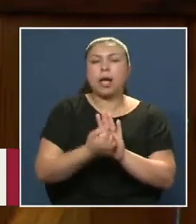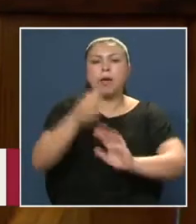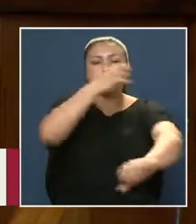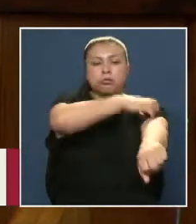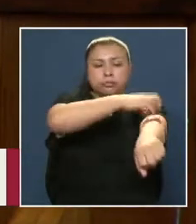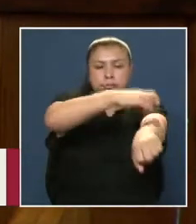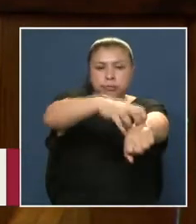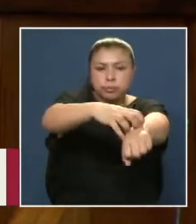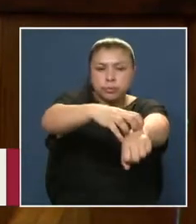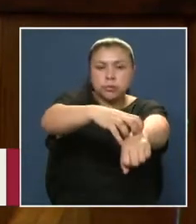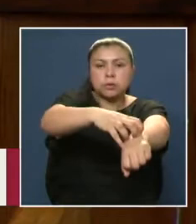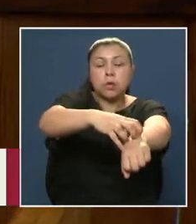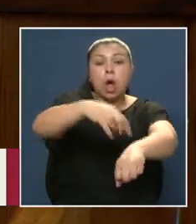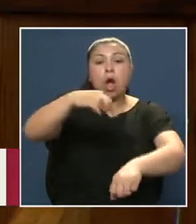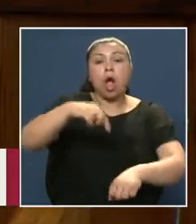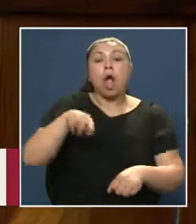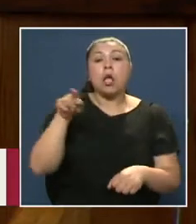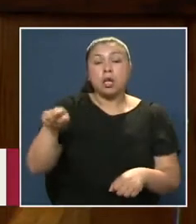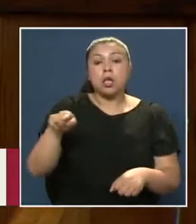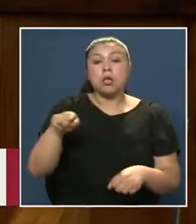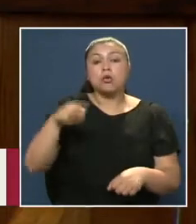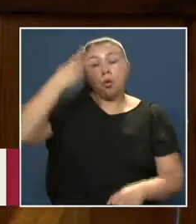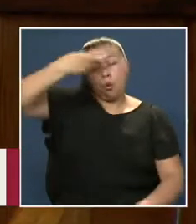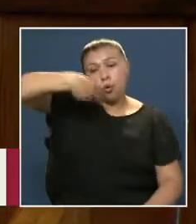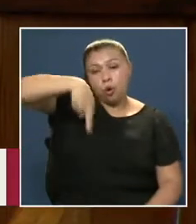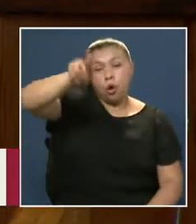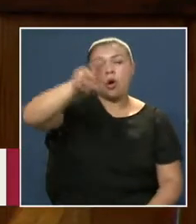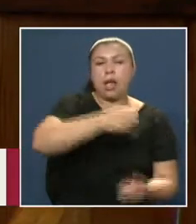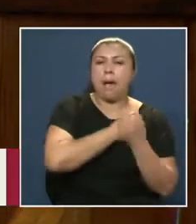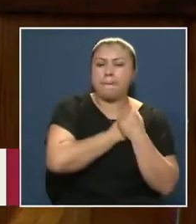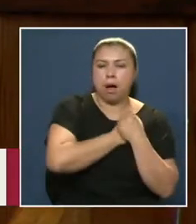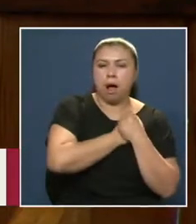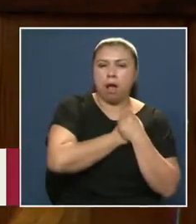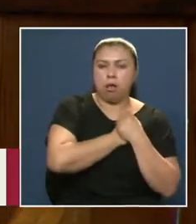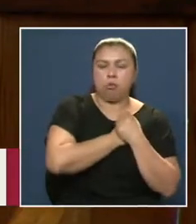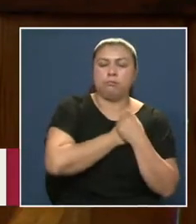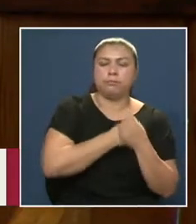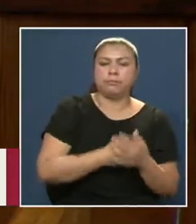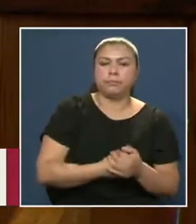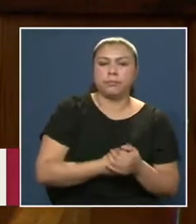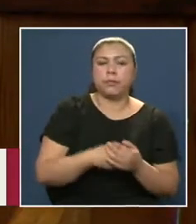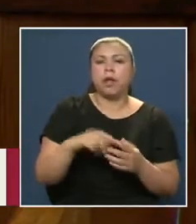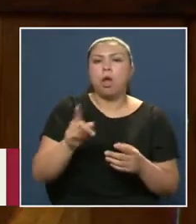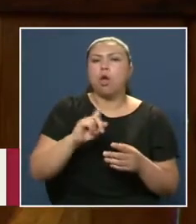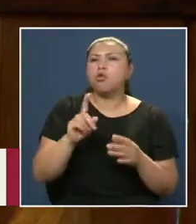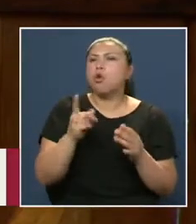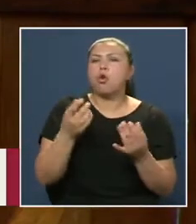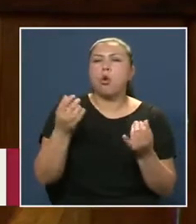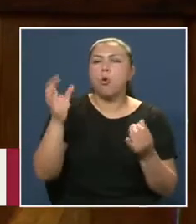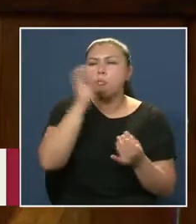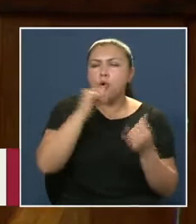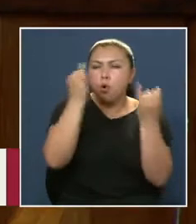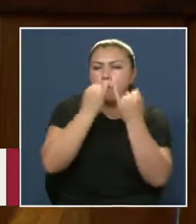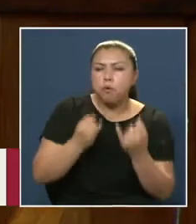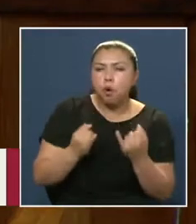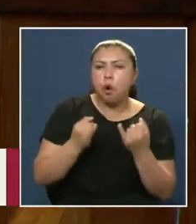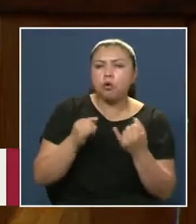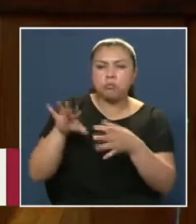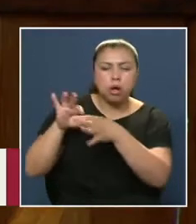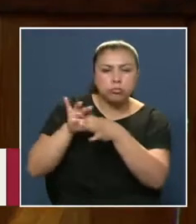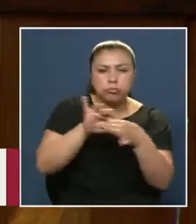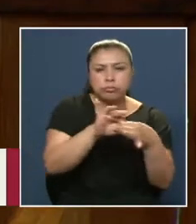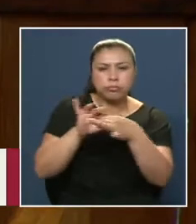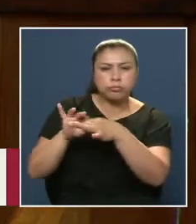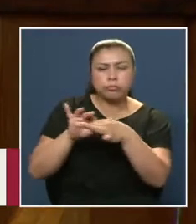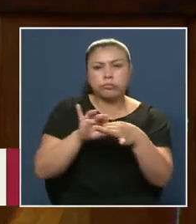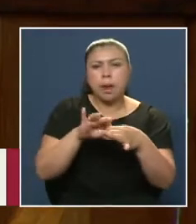regiones Y su amado norte No trepidó En buscar Fórmulas Y alianzas Para